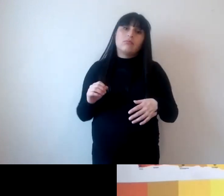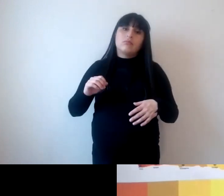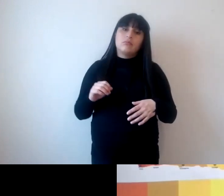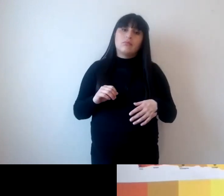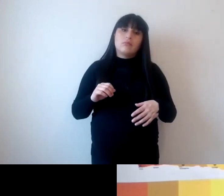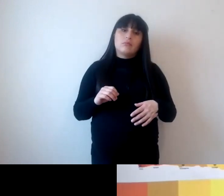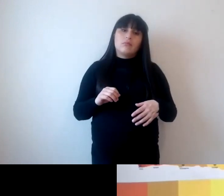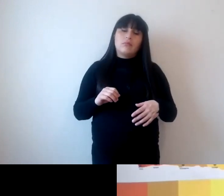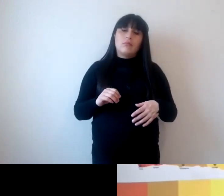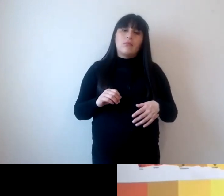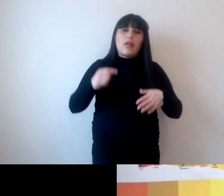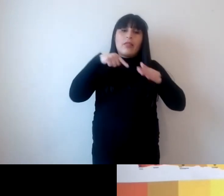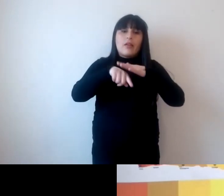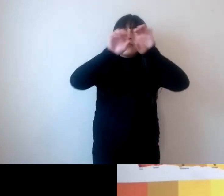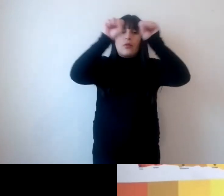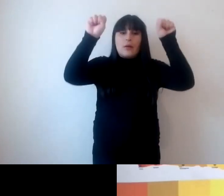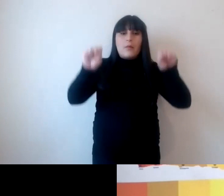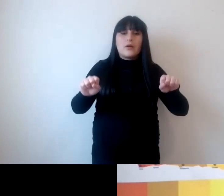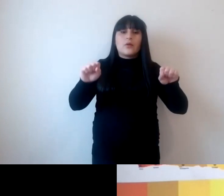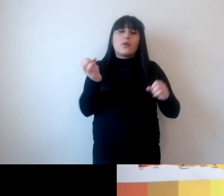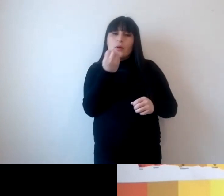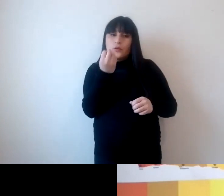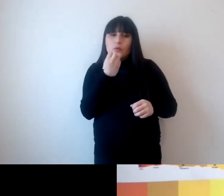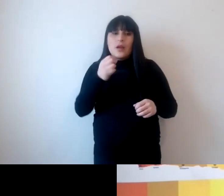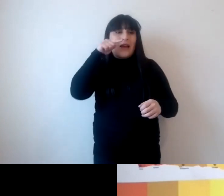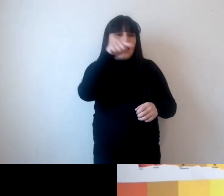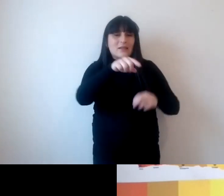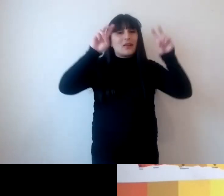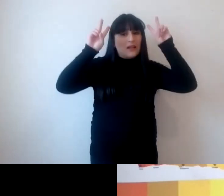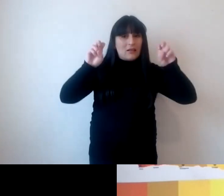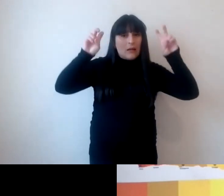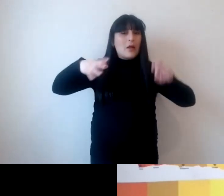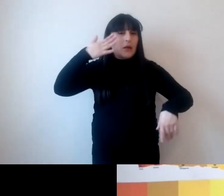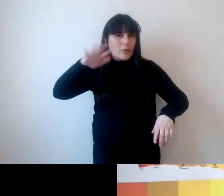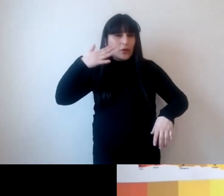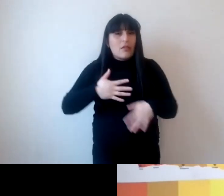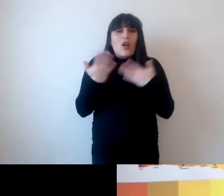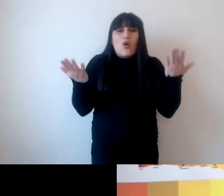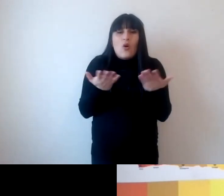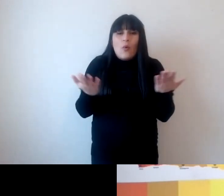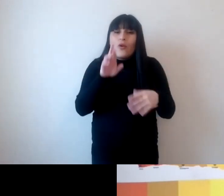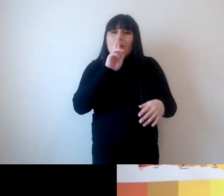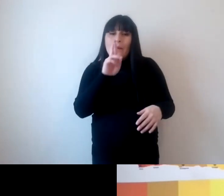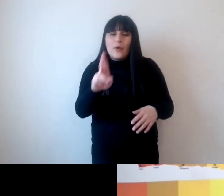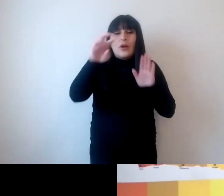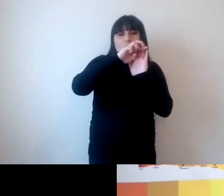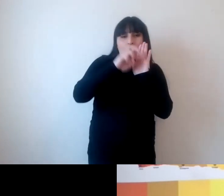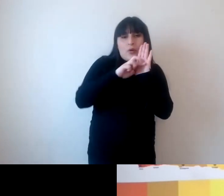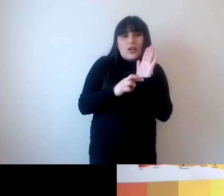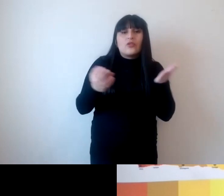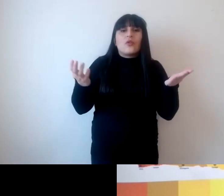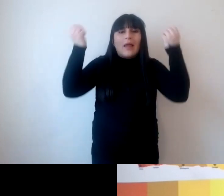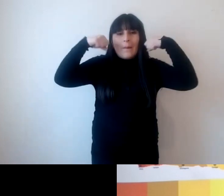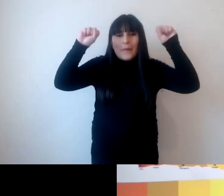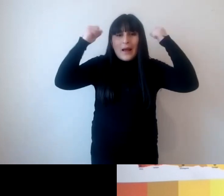del marco del modelo de producción y consumo que tenemos actualmente esa es la cuestión clave y cómo responda cada proyecto educativo cada praxis